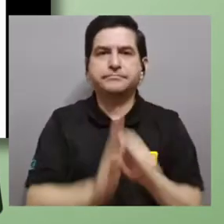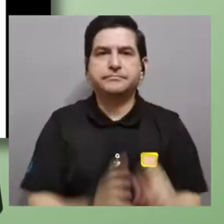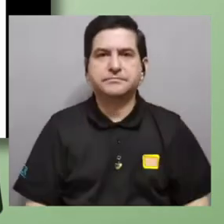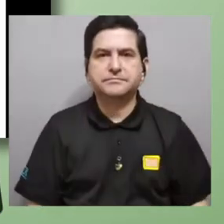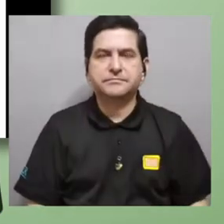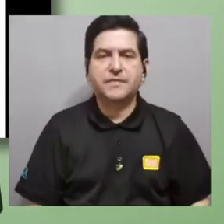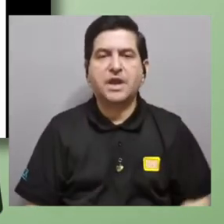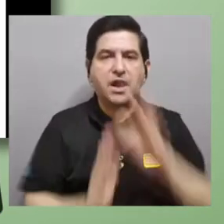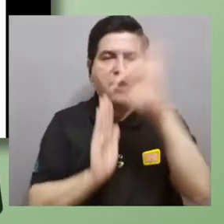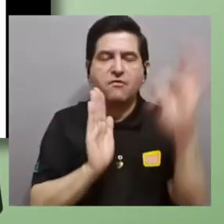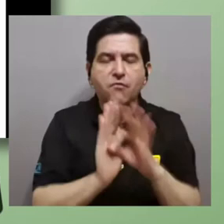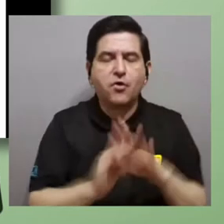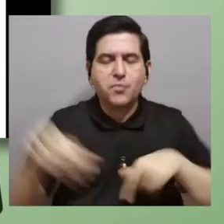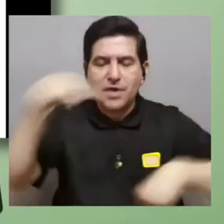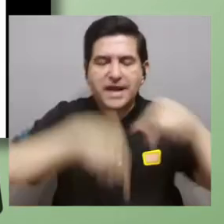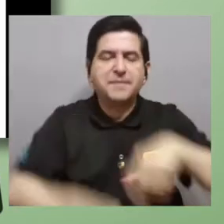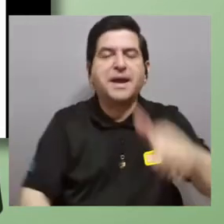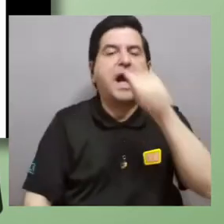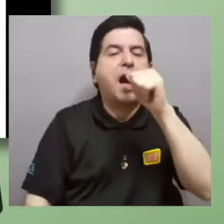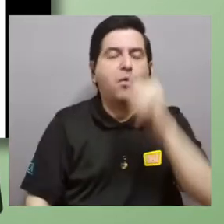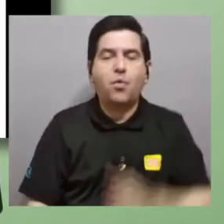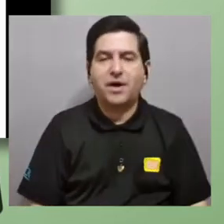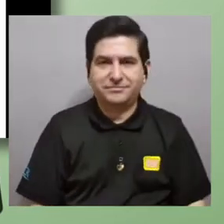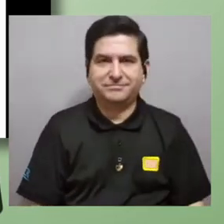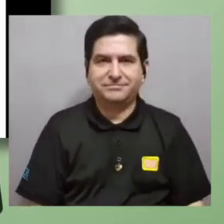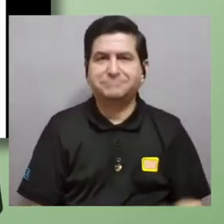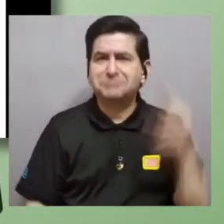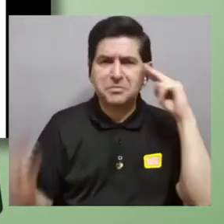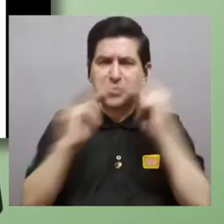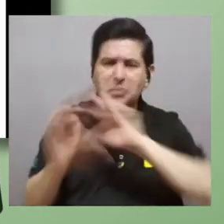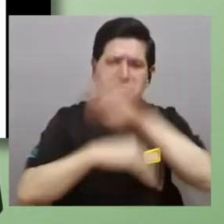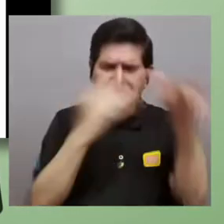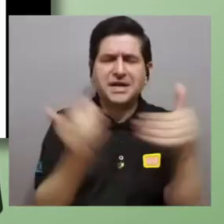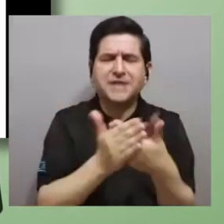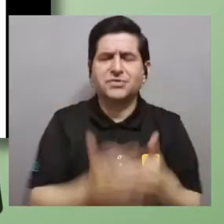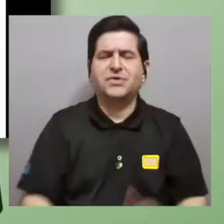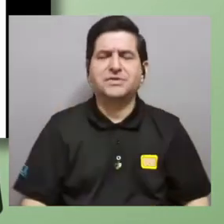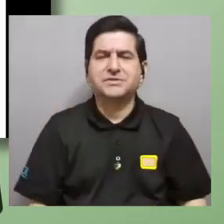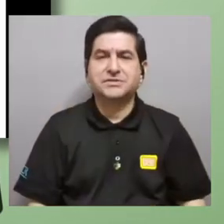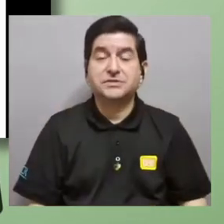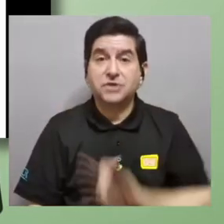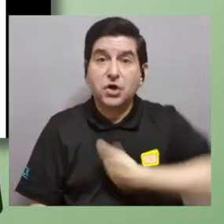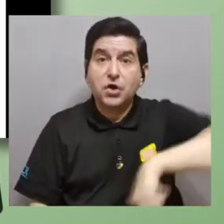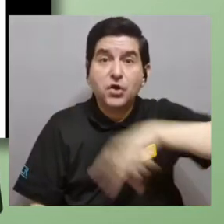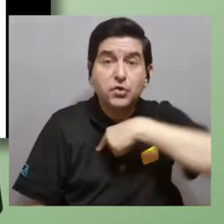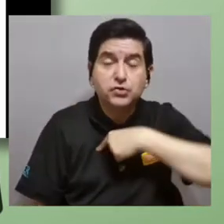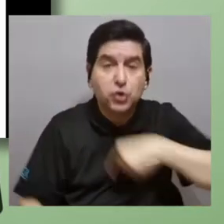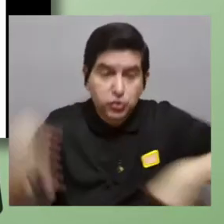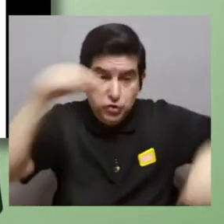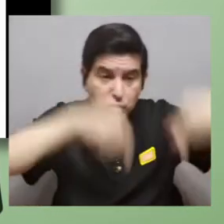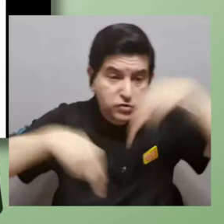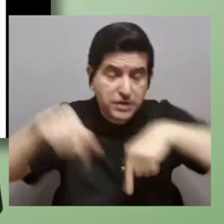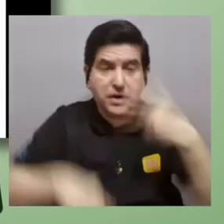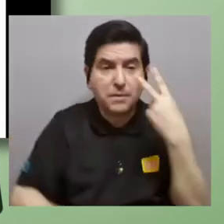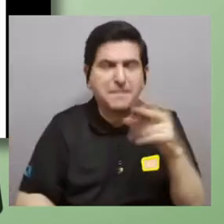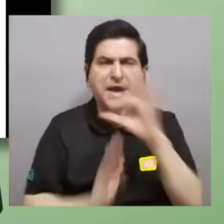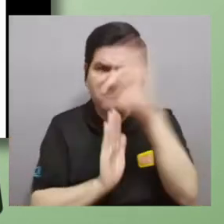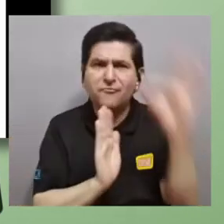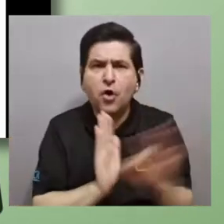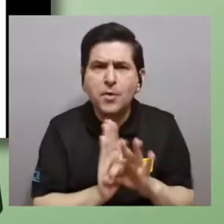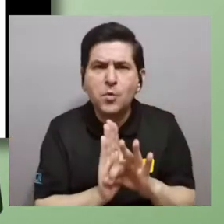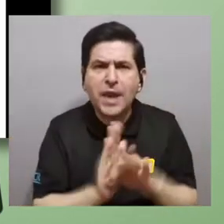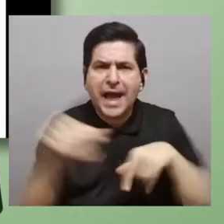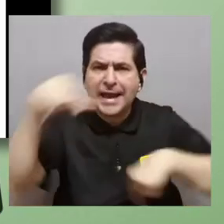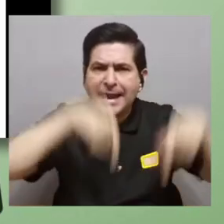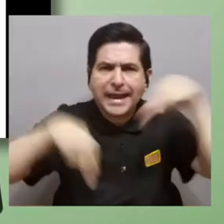la fórmula química del agua conocida por todo el mundo cuando nosotros desde la química vemos esa fórmula